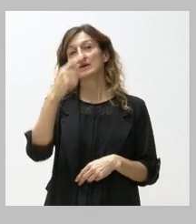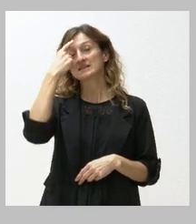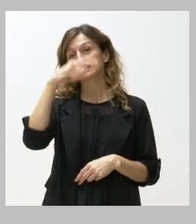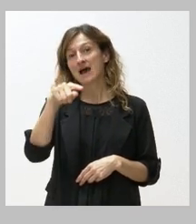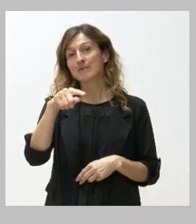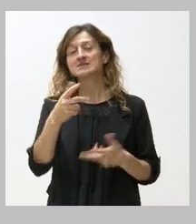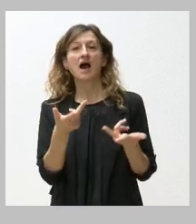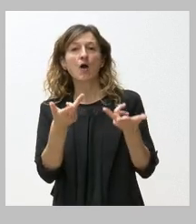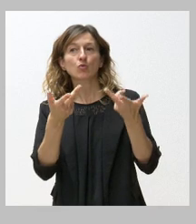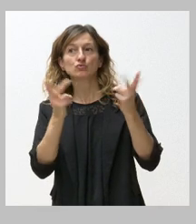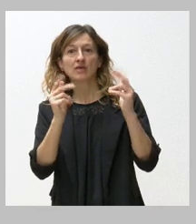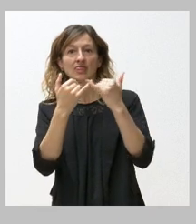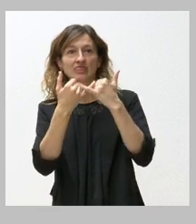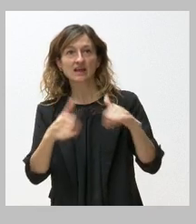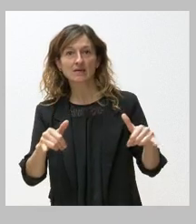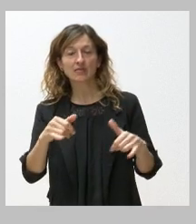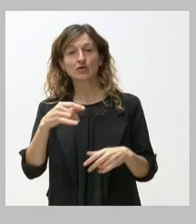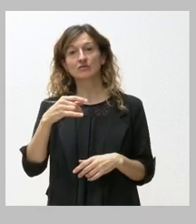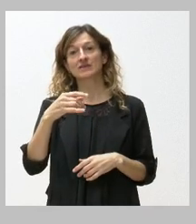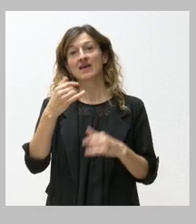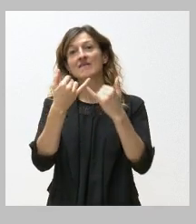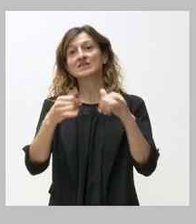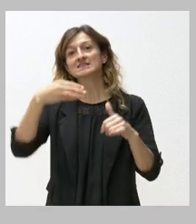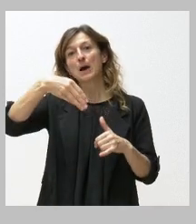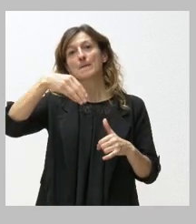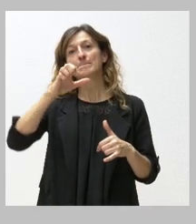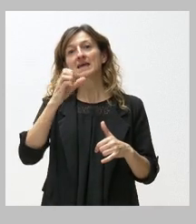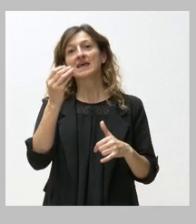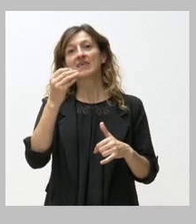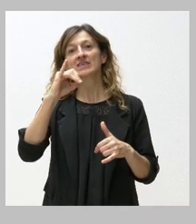autorización para la celebración del toro jubilo en Medina Celia muchas gracias